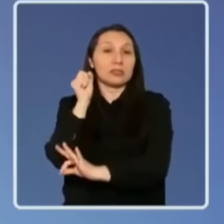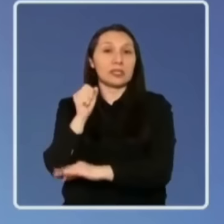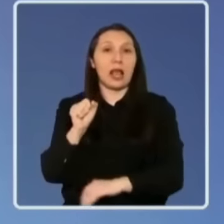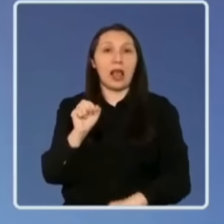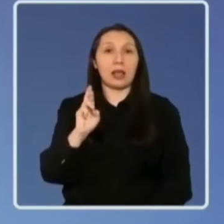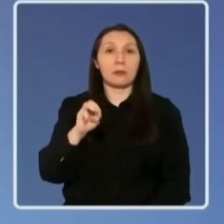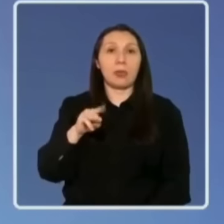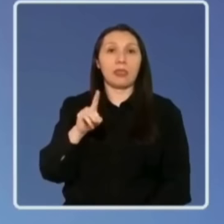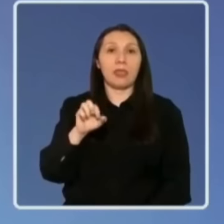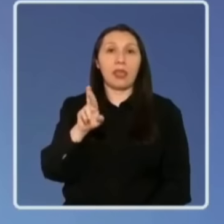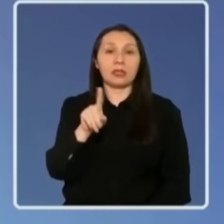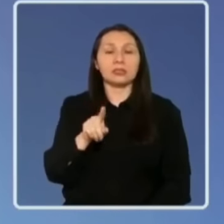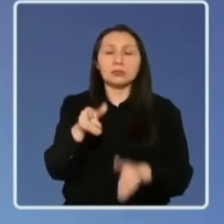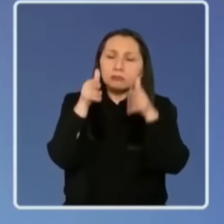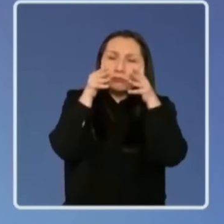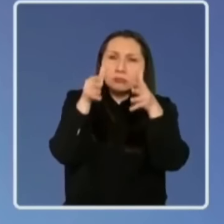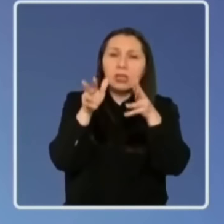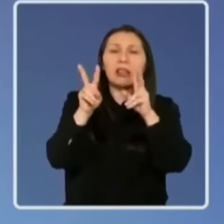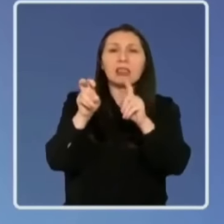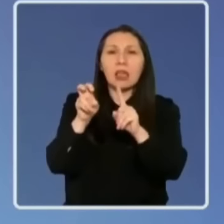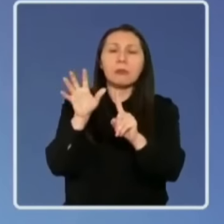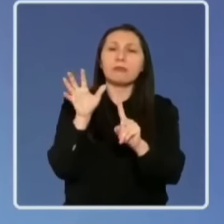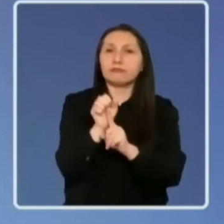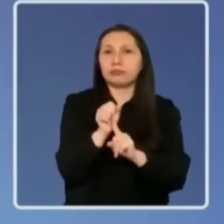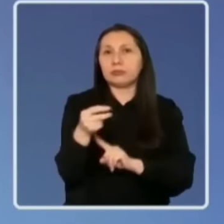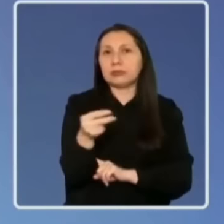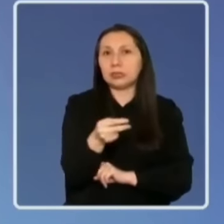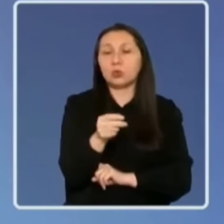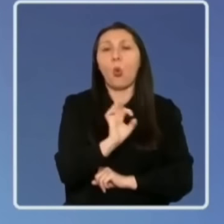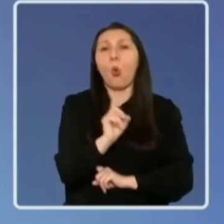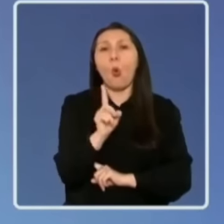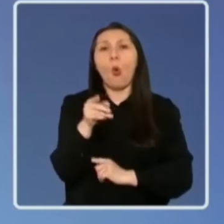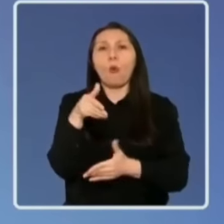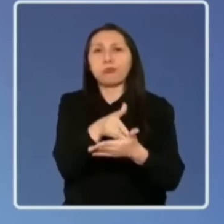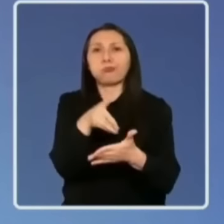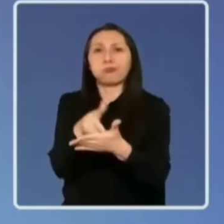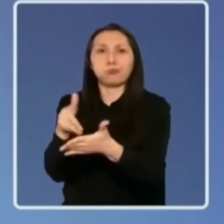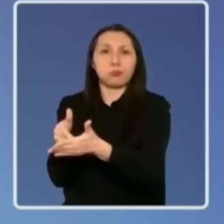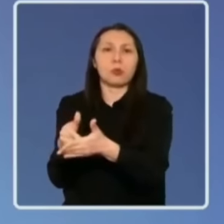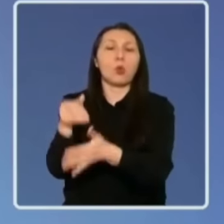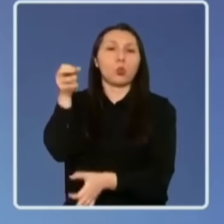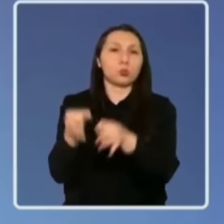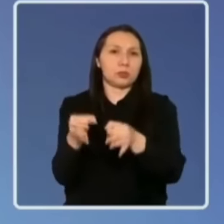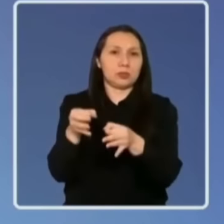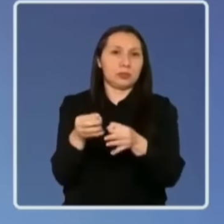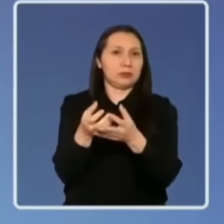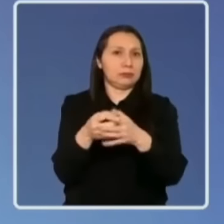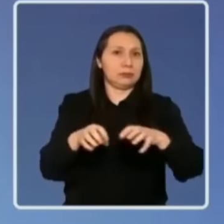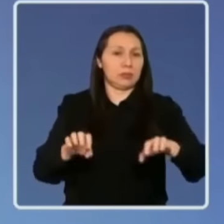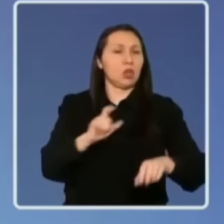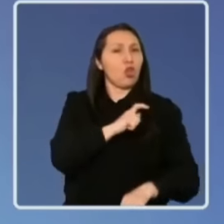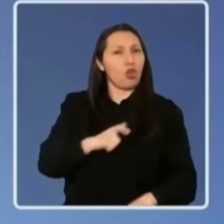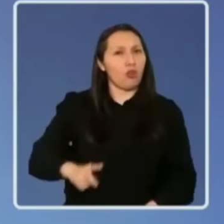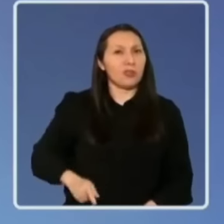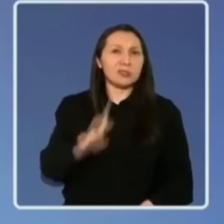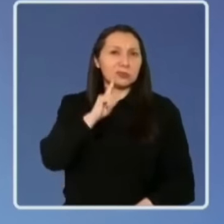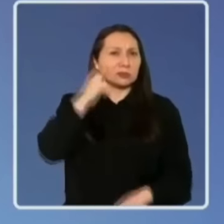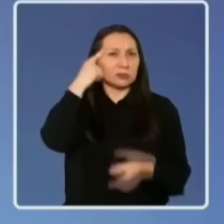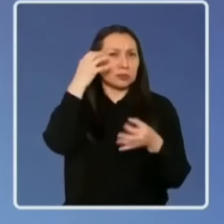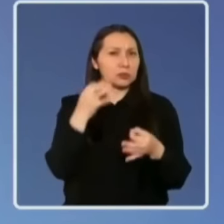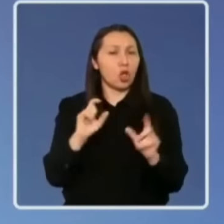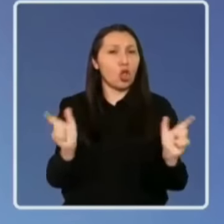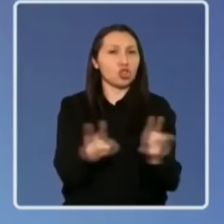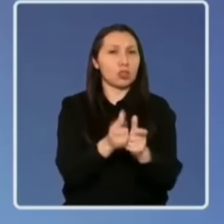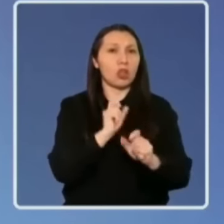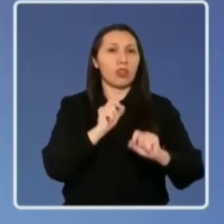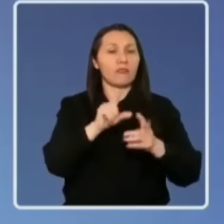se centre más que nada en los ataques sexuales y no en eventual obstrucción a la justicia. El gobierno tiene la convicción de que el Consejo